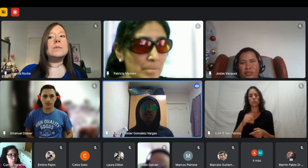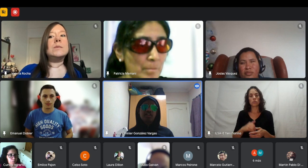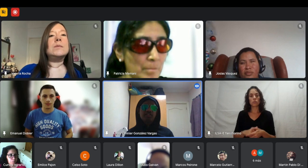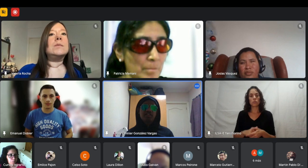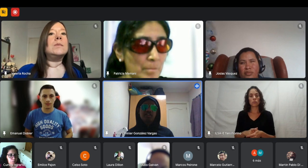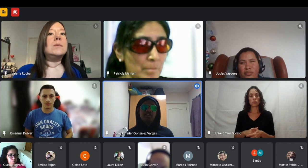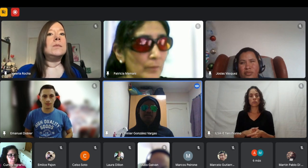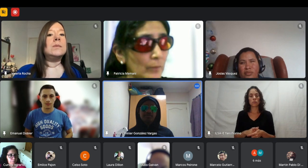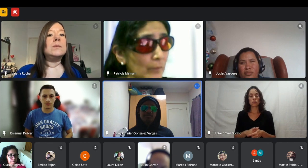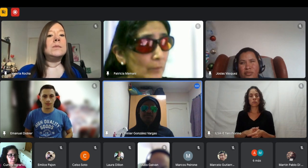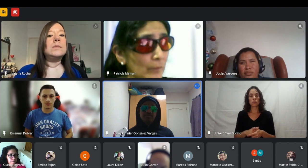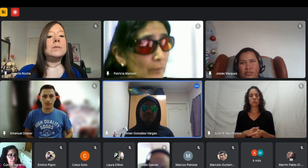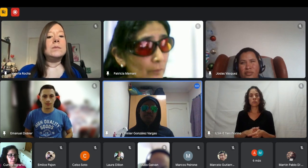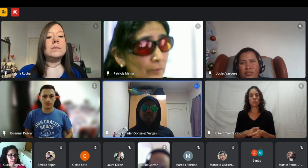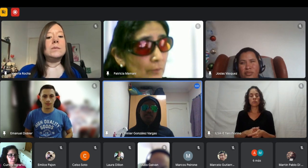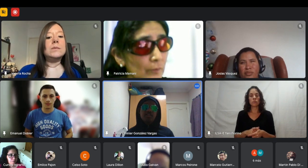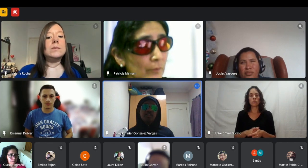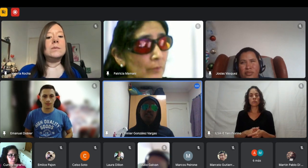expresar es que